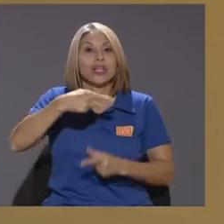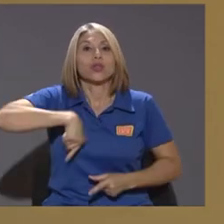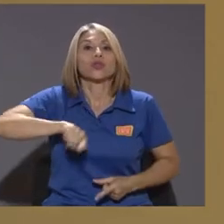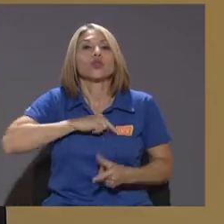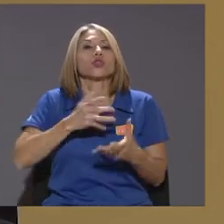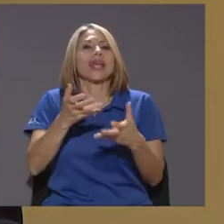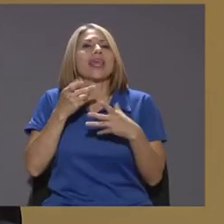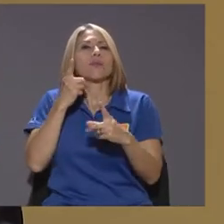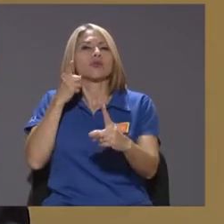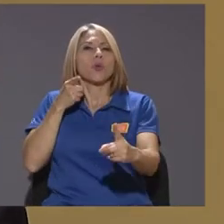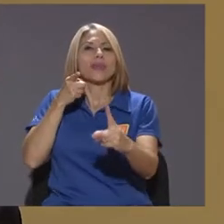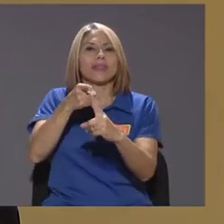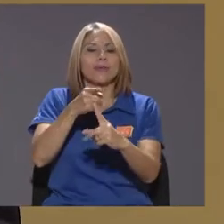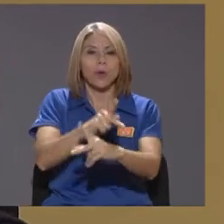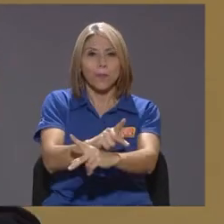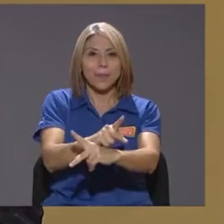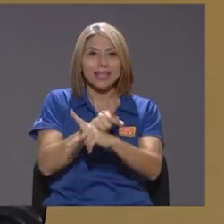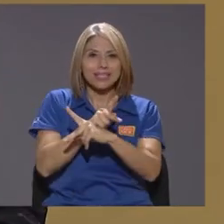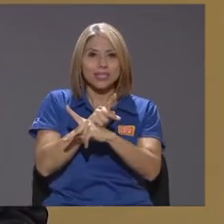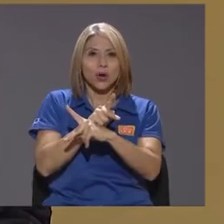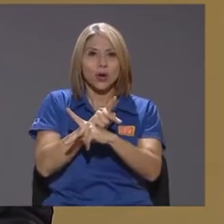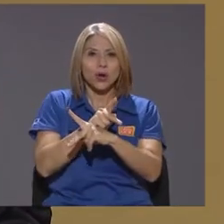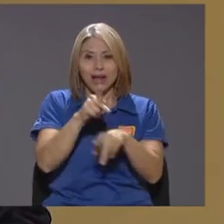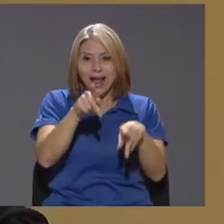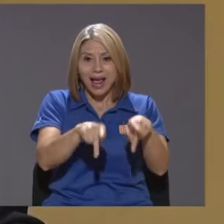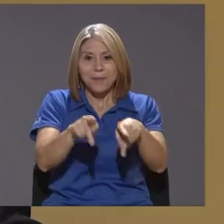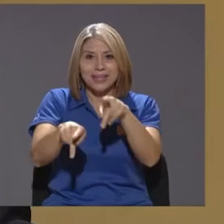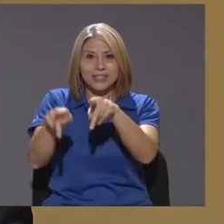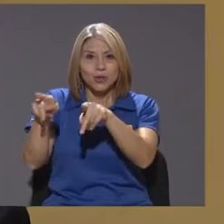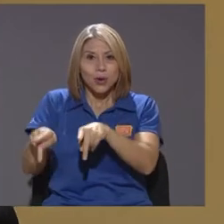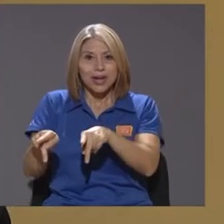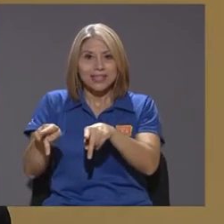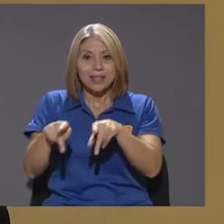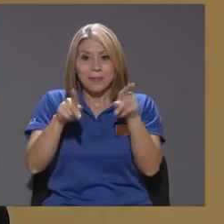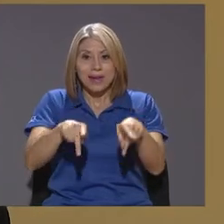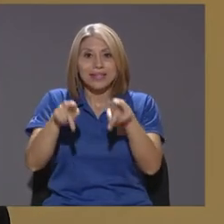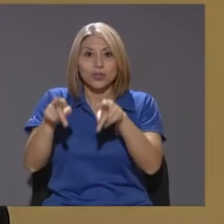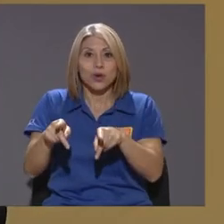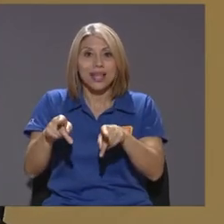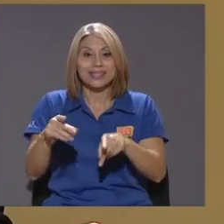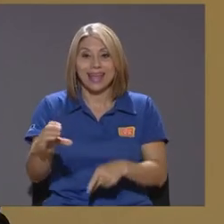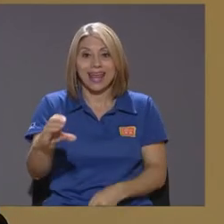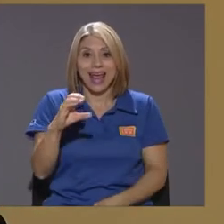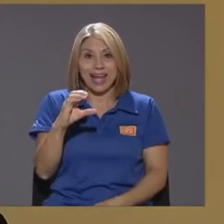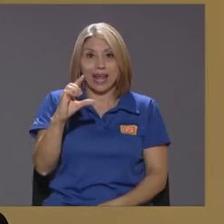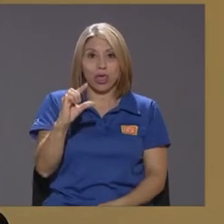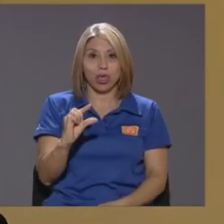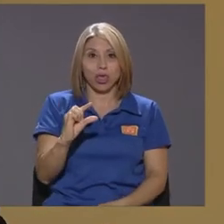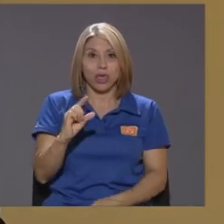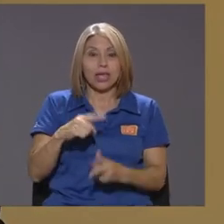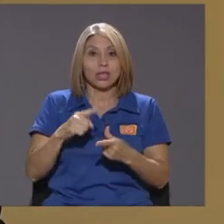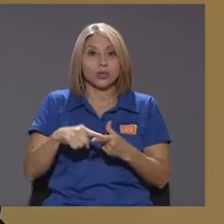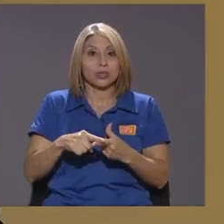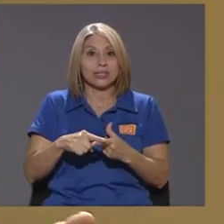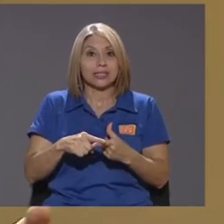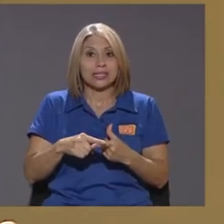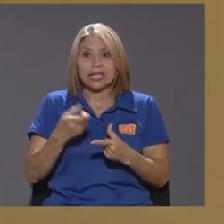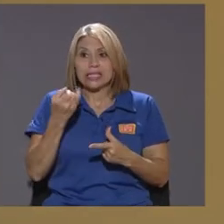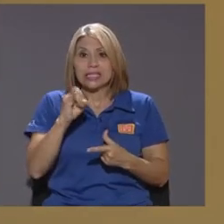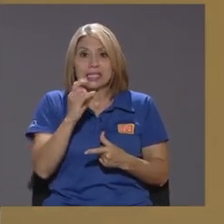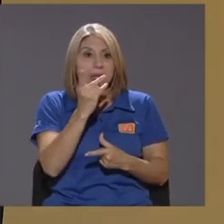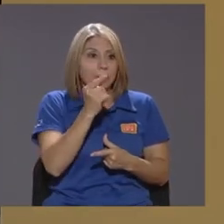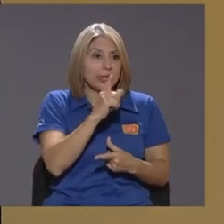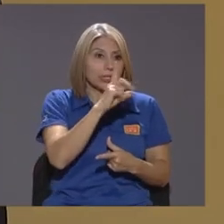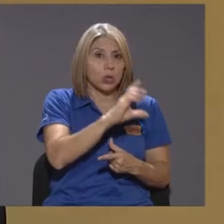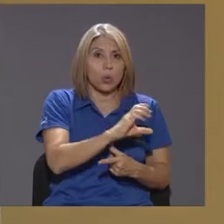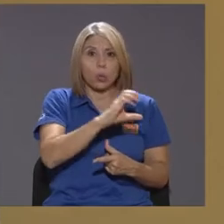a un grupo de personas principalmente aquellas que tienen menor nivel de ingreso no vamos a poder brindárselo y vamos a